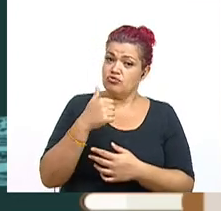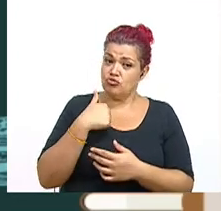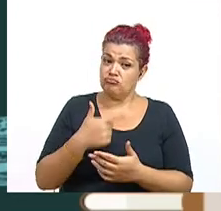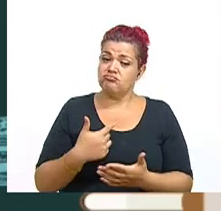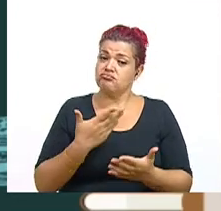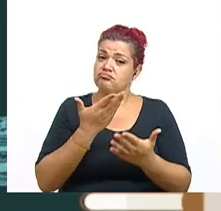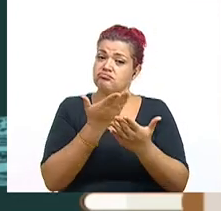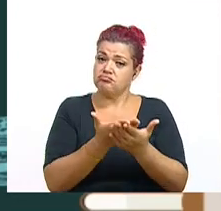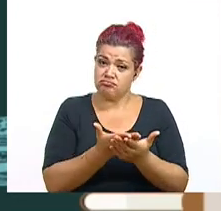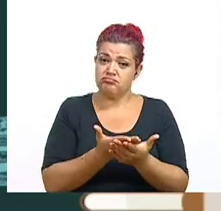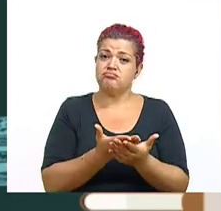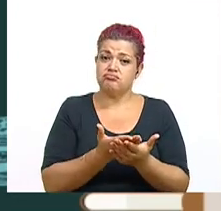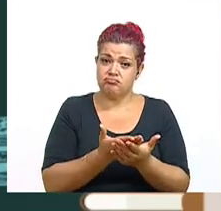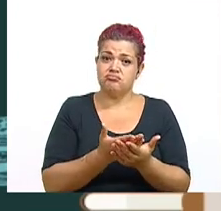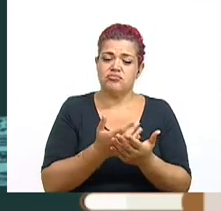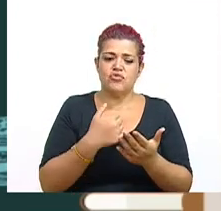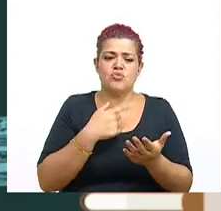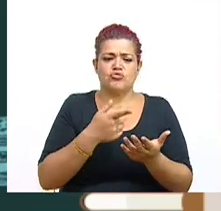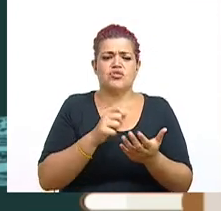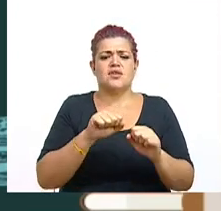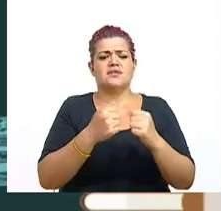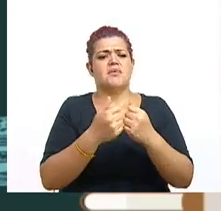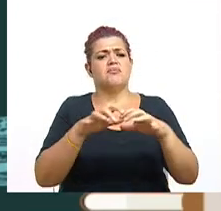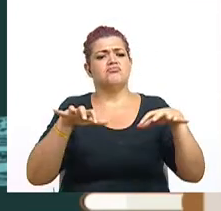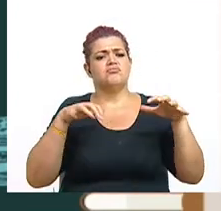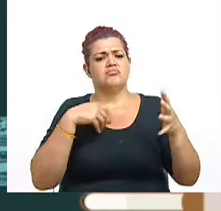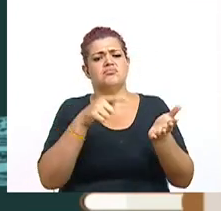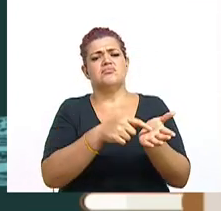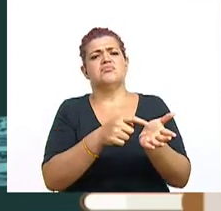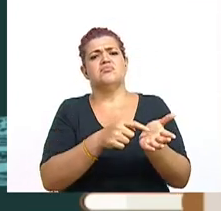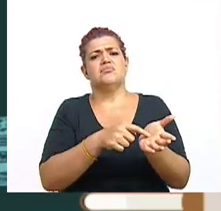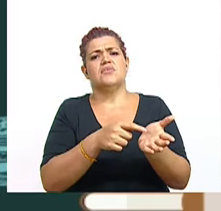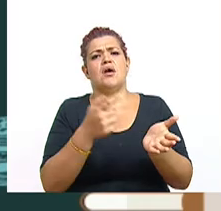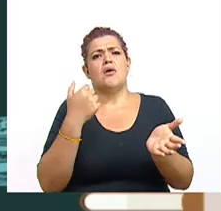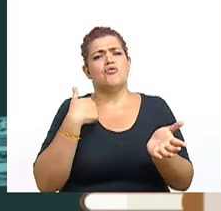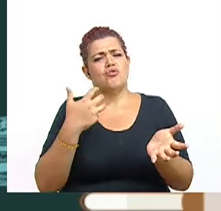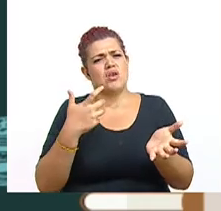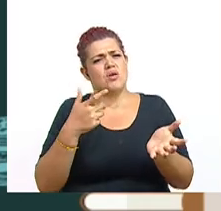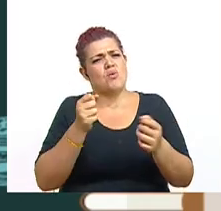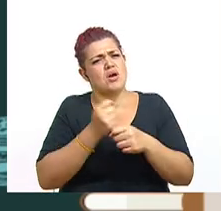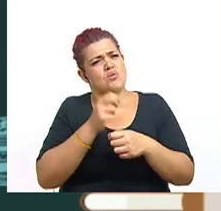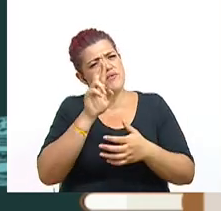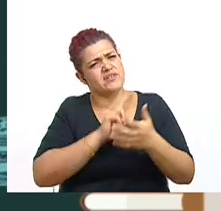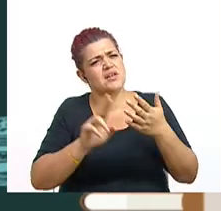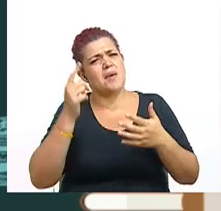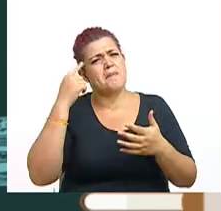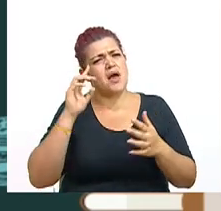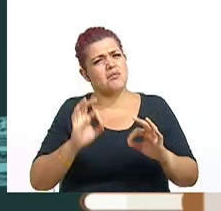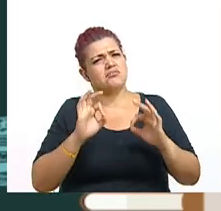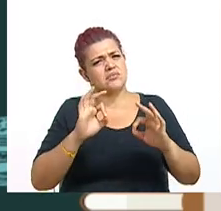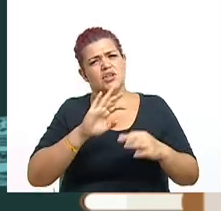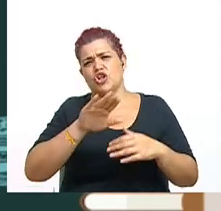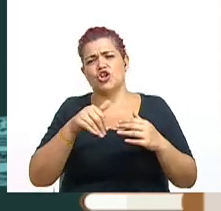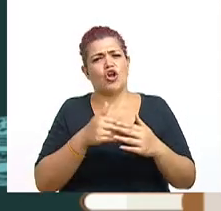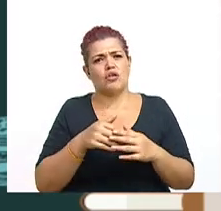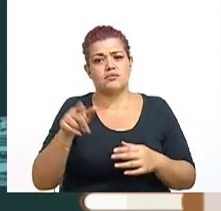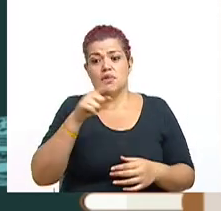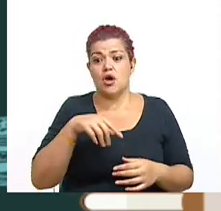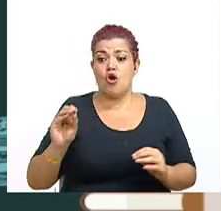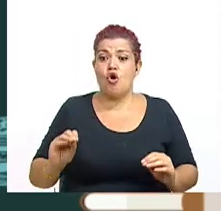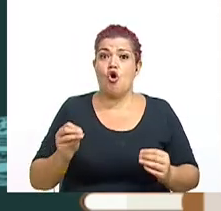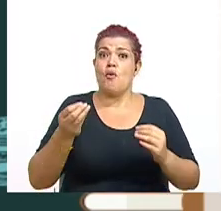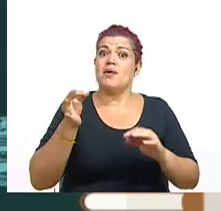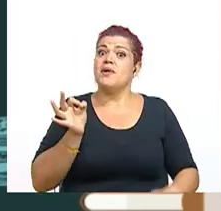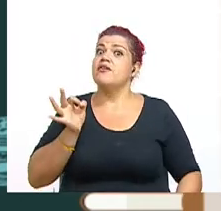Congreso de la República la necesidad de crear una universidad para el bien de todos nosotros, los jóvenes de entonces y del